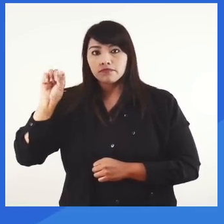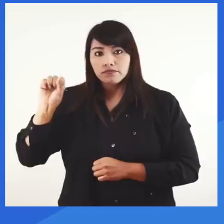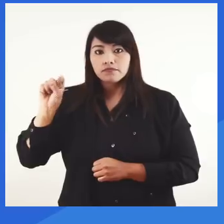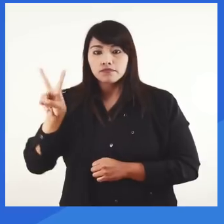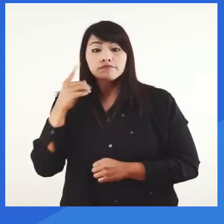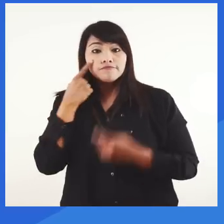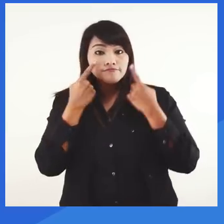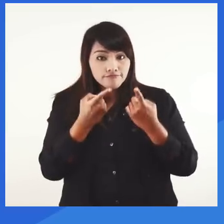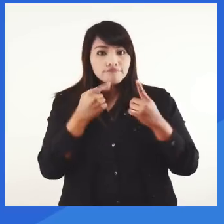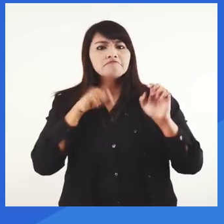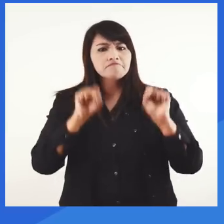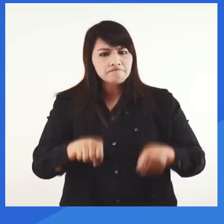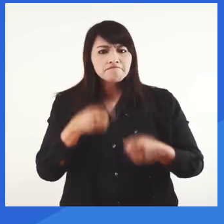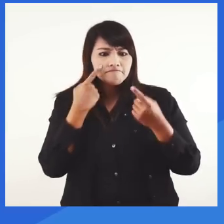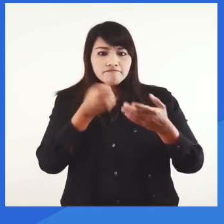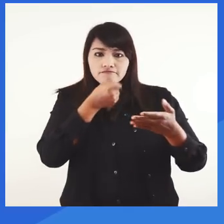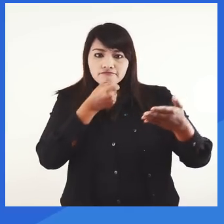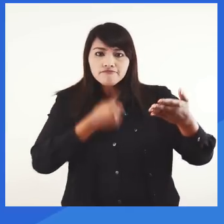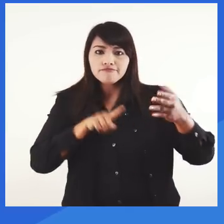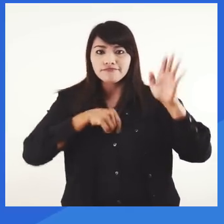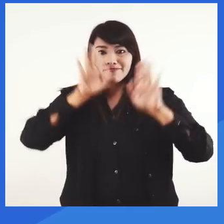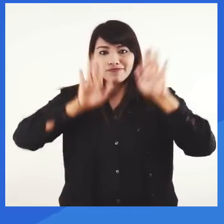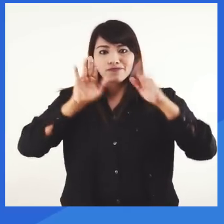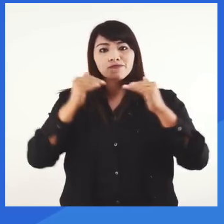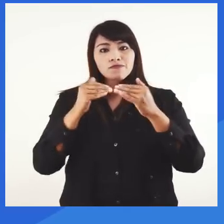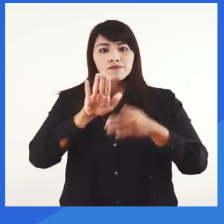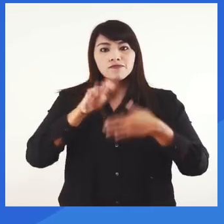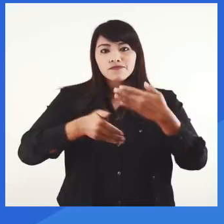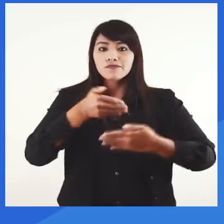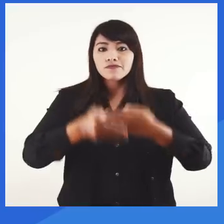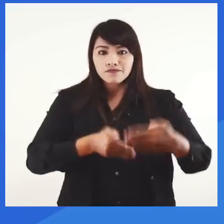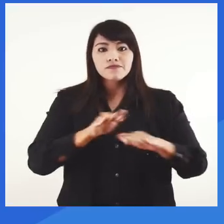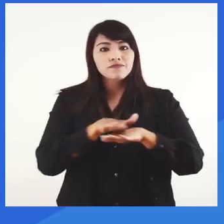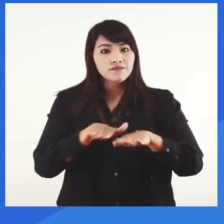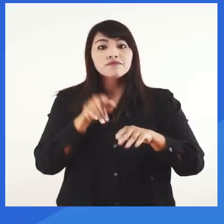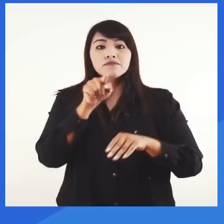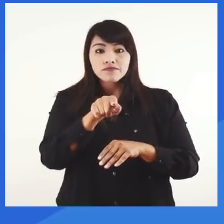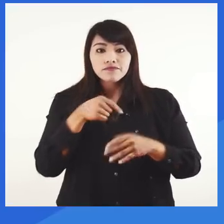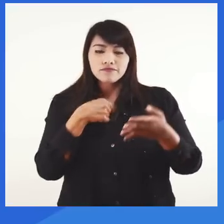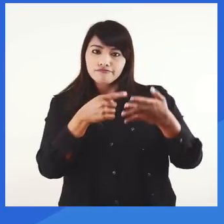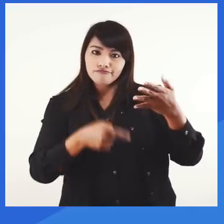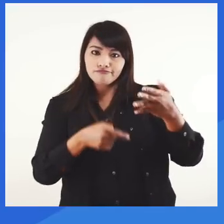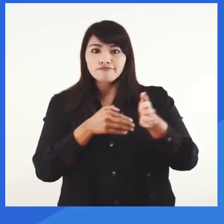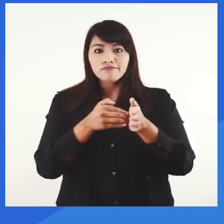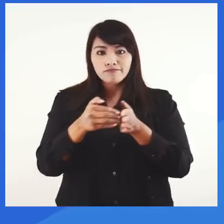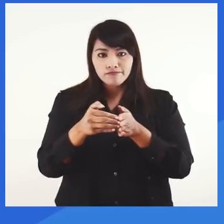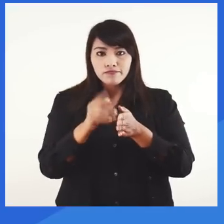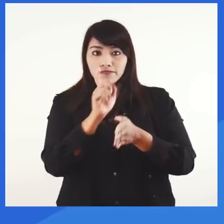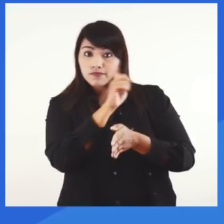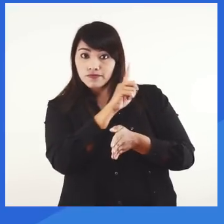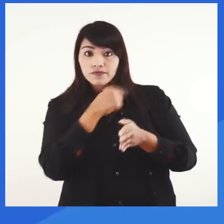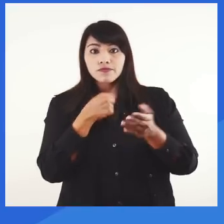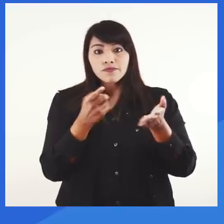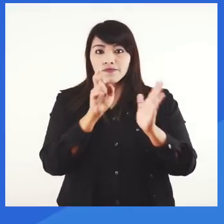información específica de un concurso, así como su proceso, y por último, encontrarás la opción de iniciar